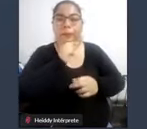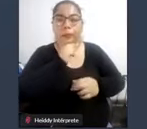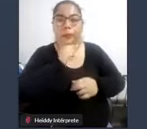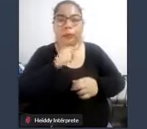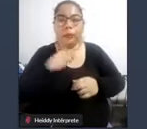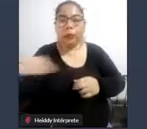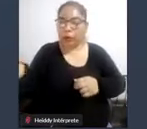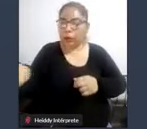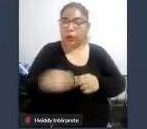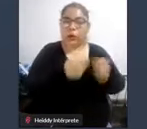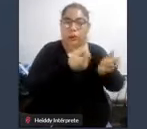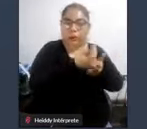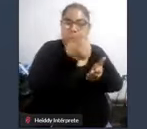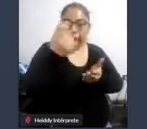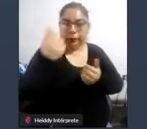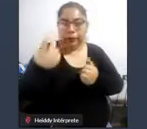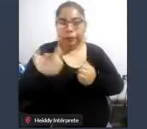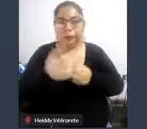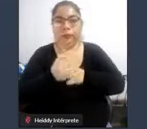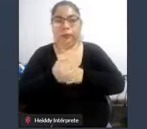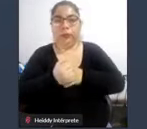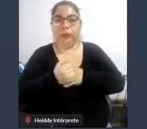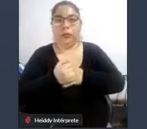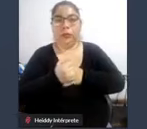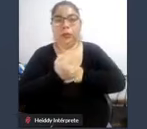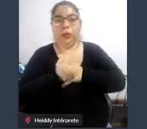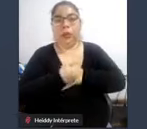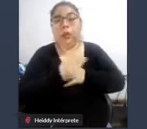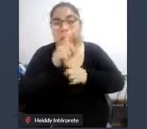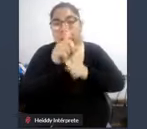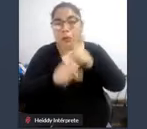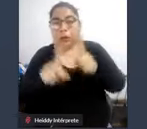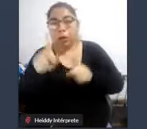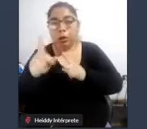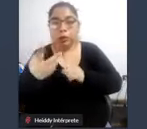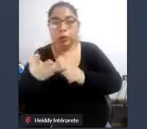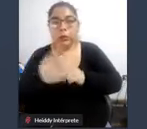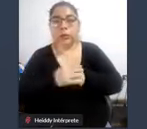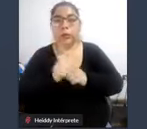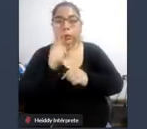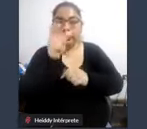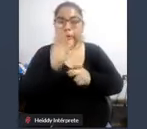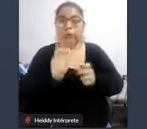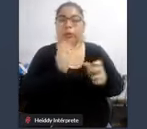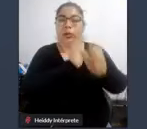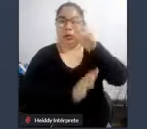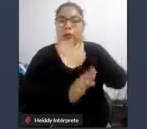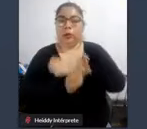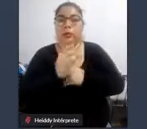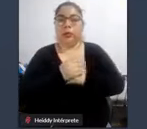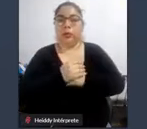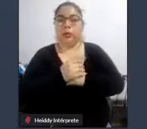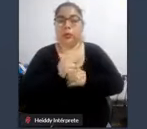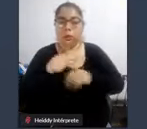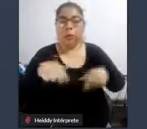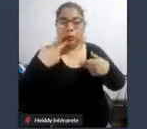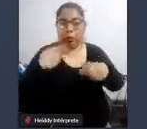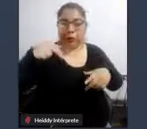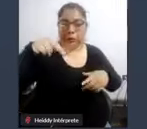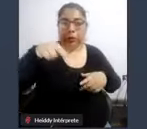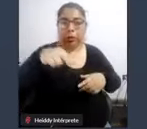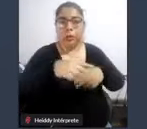coches de compras y de repente por ahí aparece una persona con discapacidad que también usa la rampa